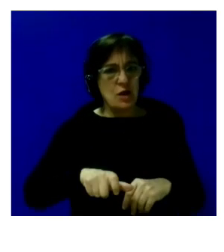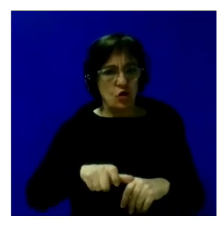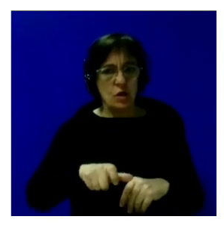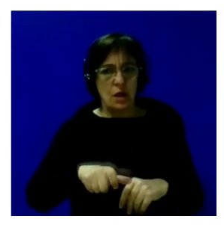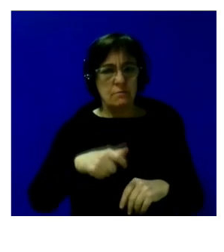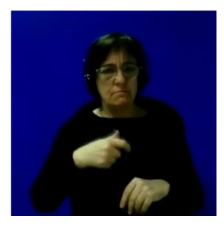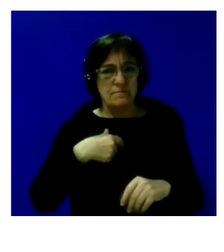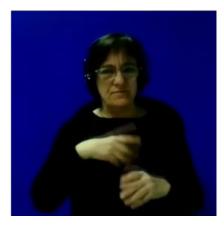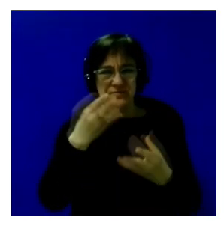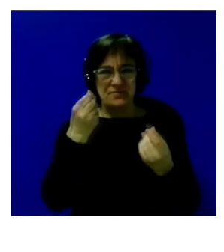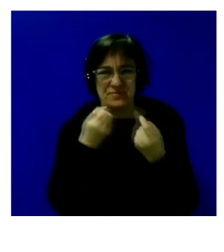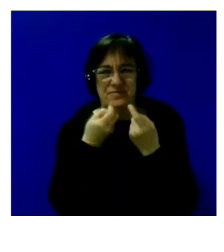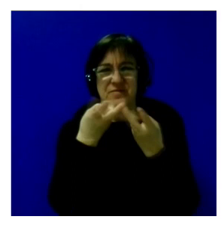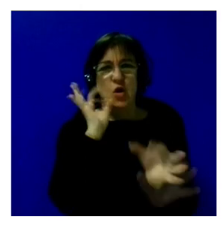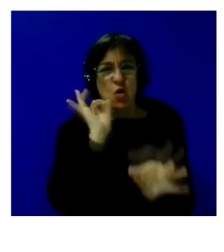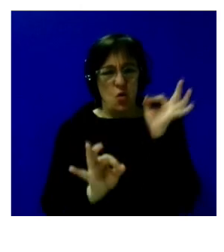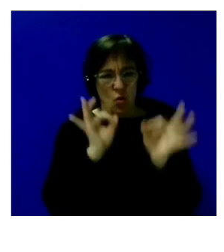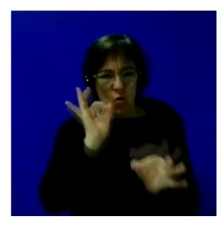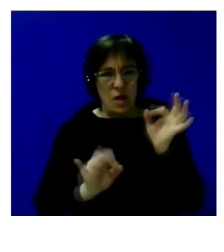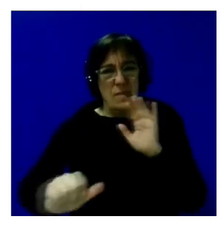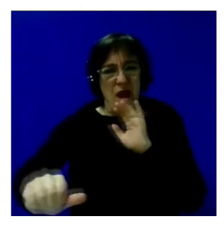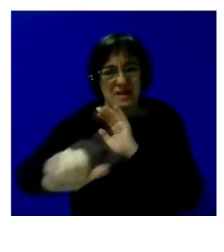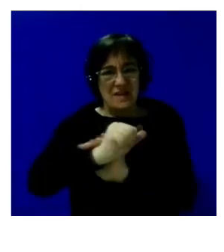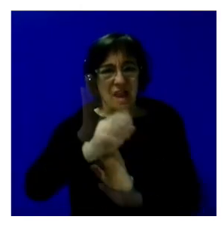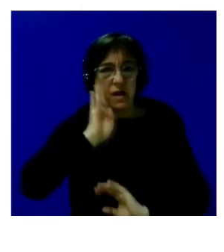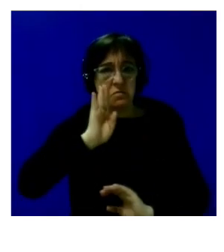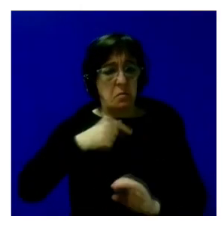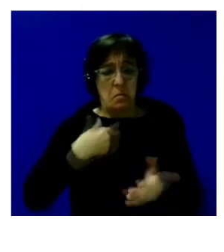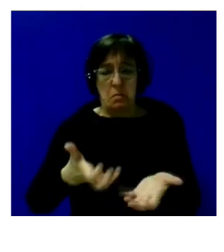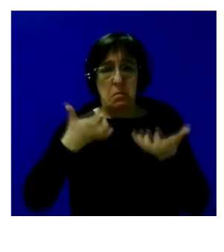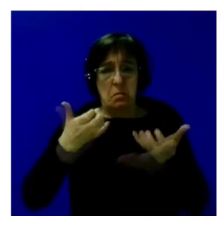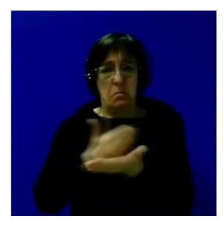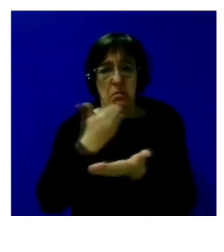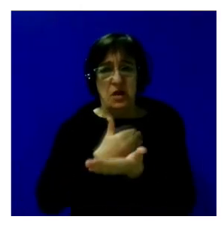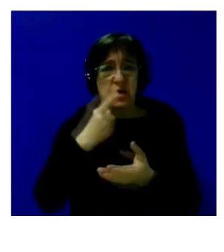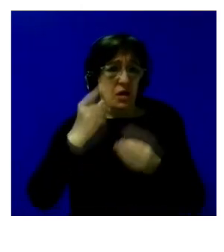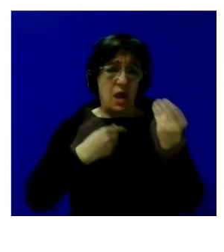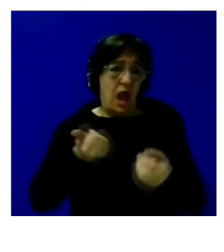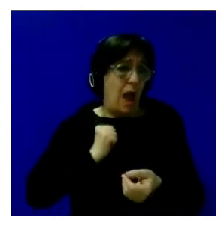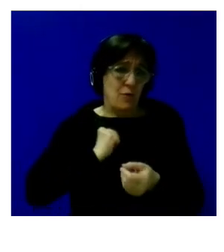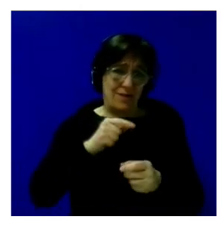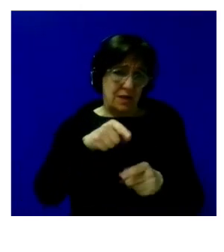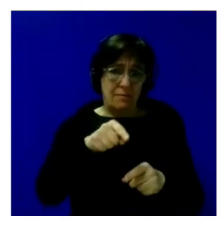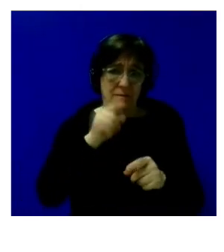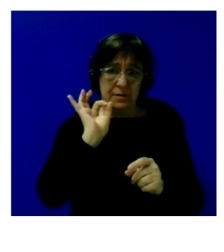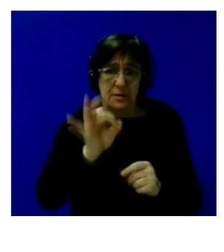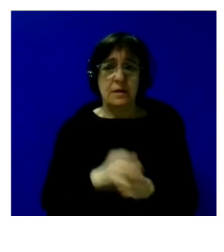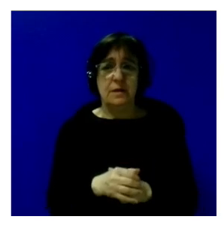por infinitos juicios por delitos de estafa en los que la pena se lucraba porque al final estaban utilizando es también ahí